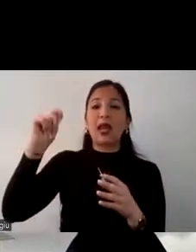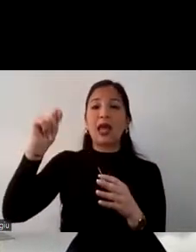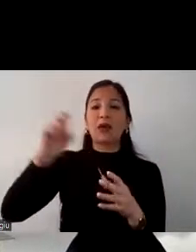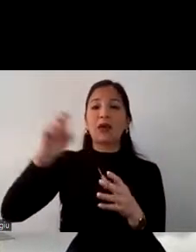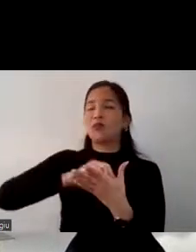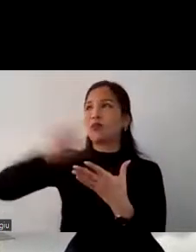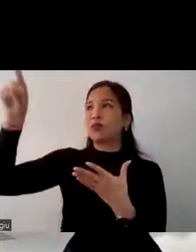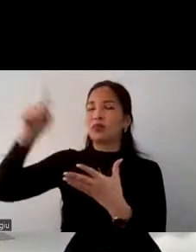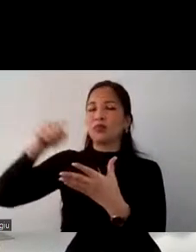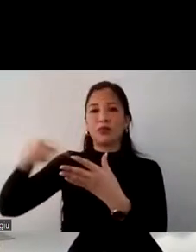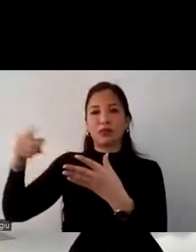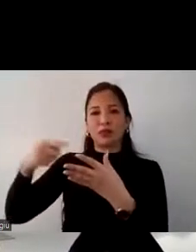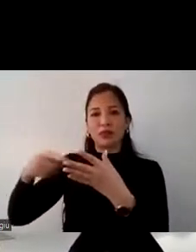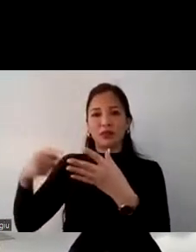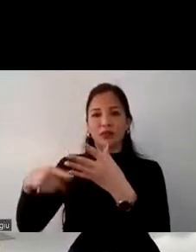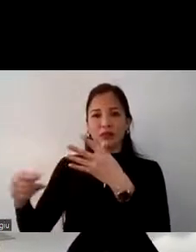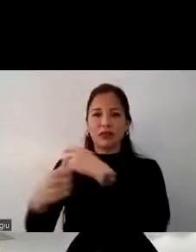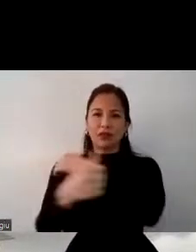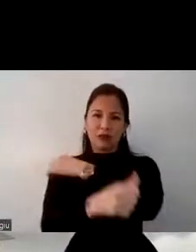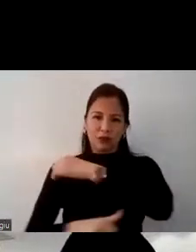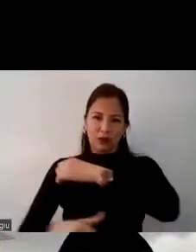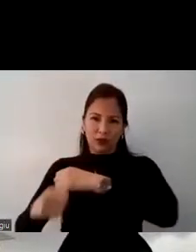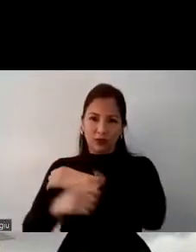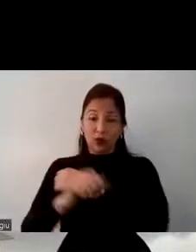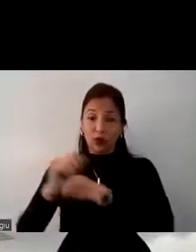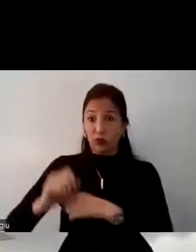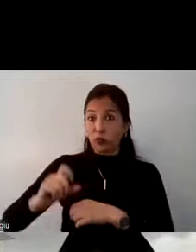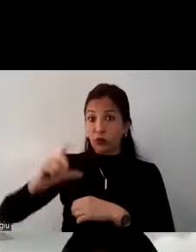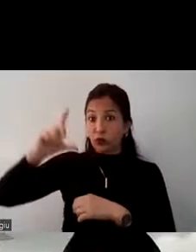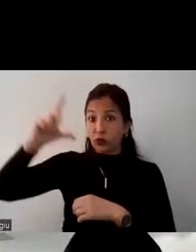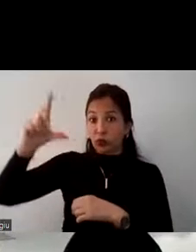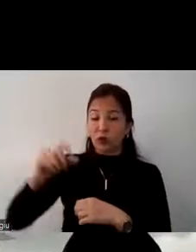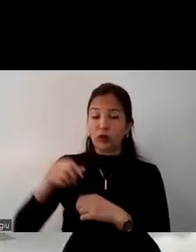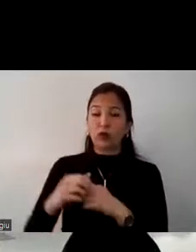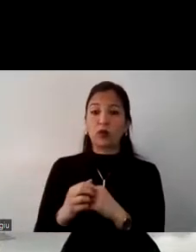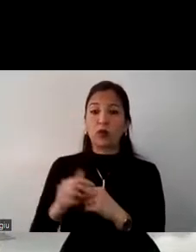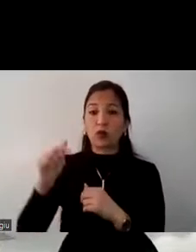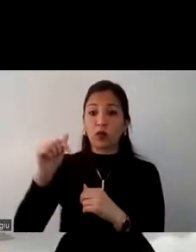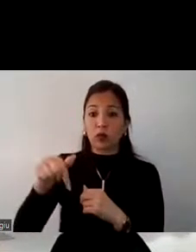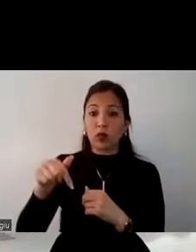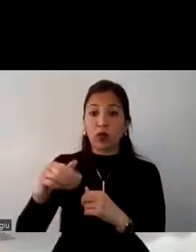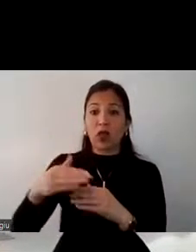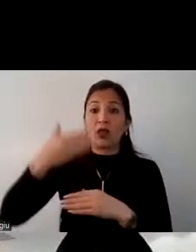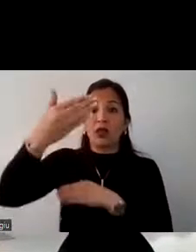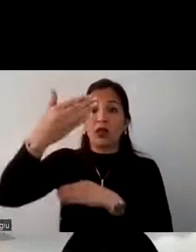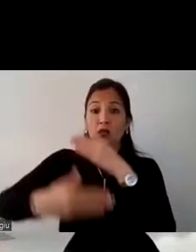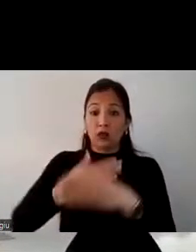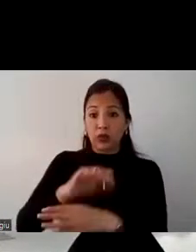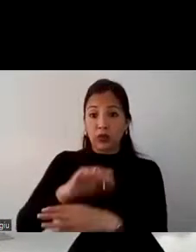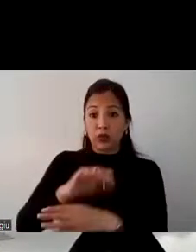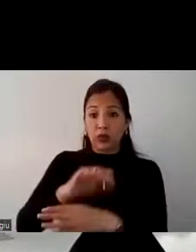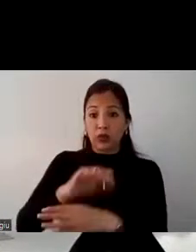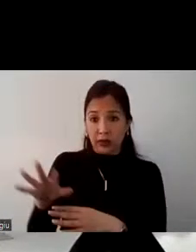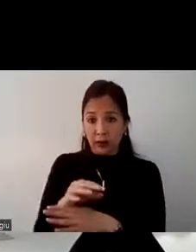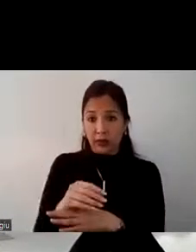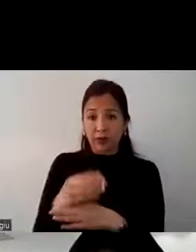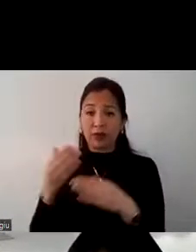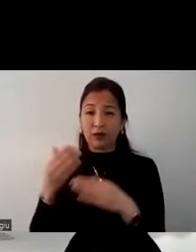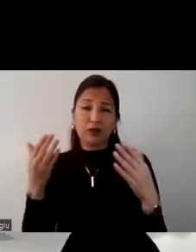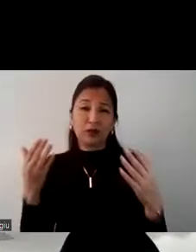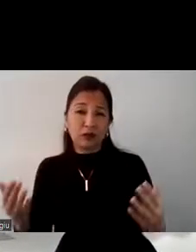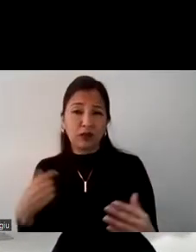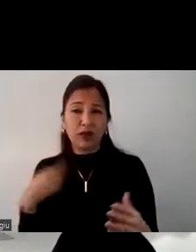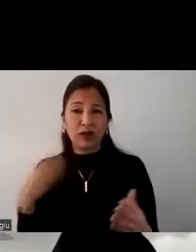viajes al extranjero se observa un incremento en los viajes al extranjero en el periodo de pospandemia sin embargo aún se aprecian